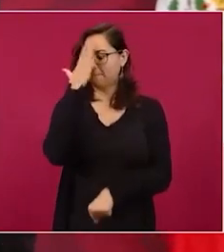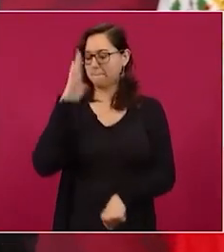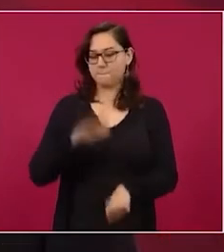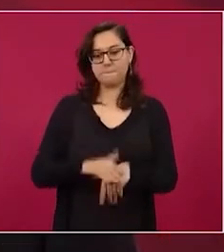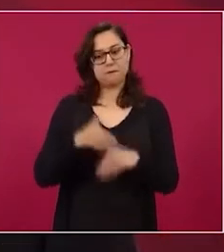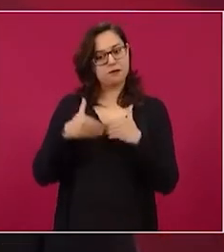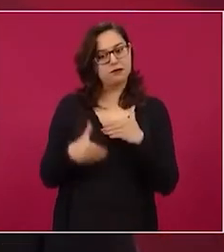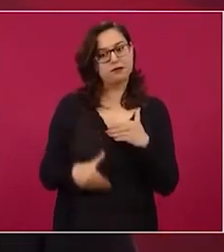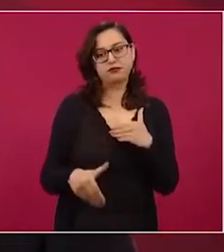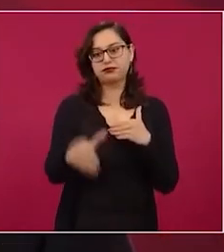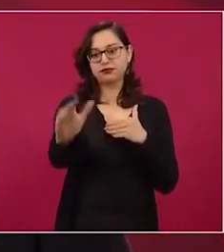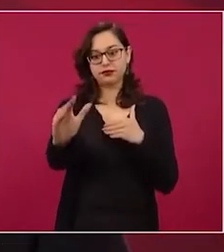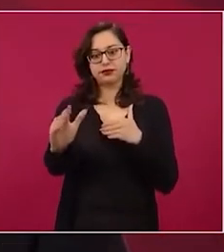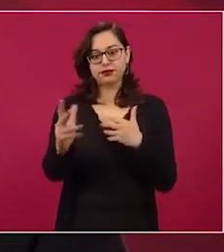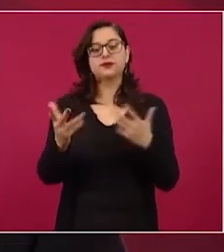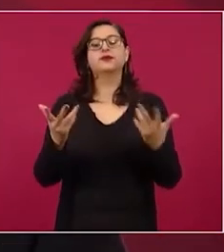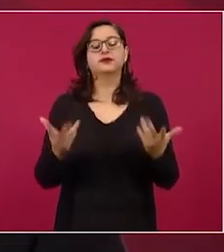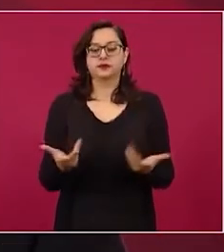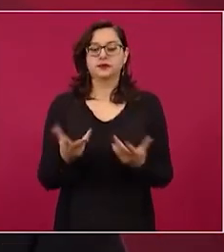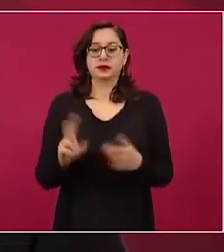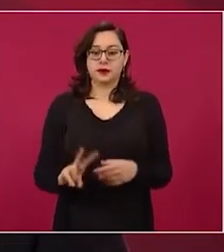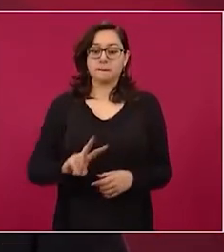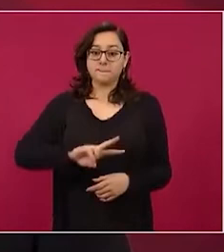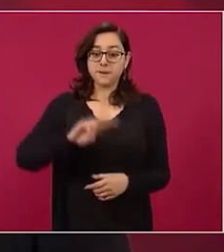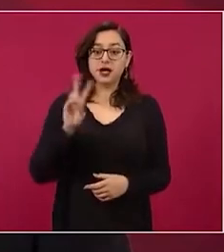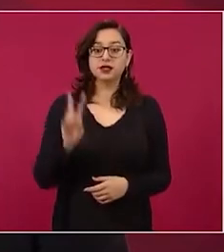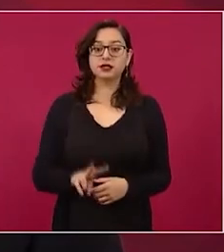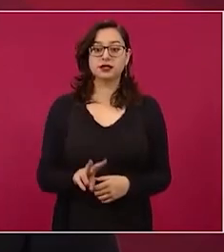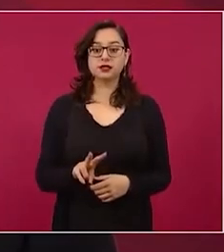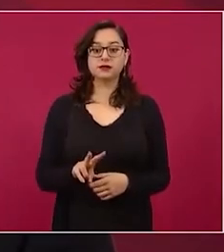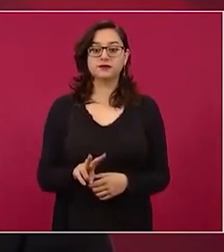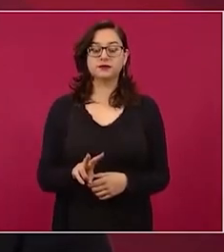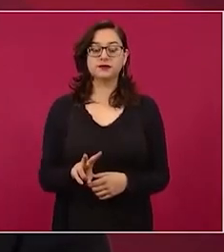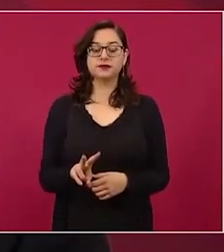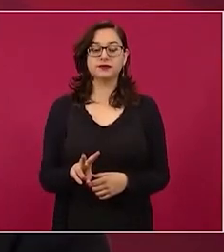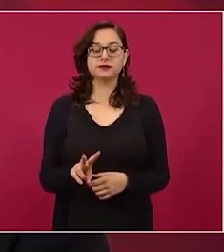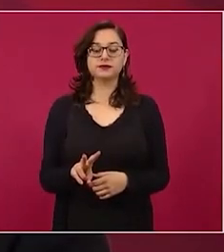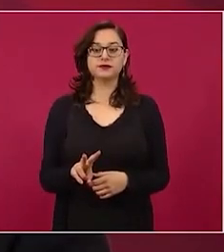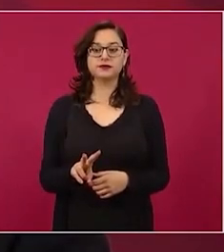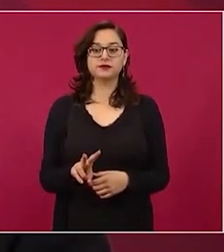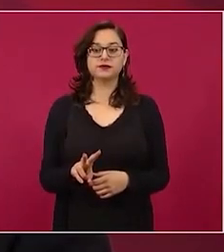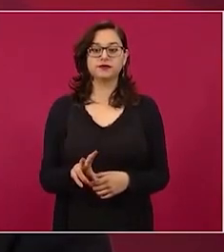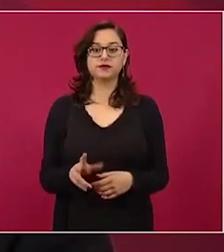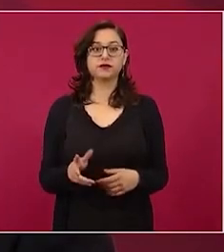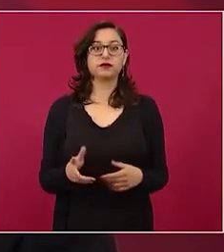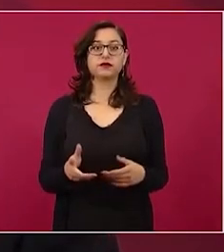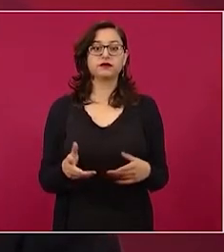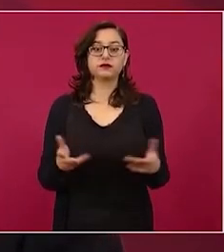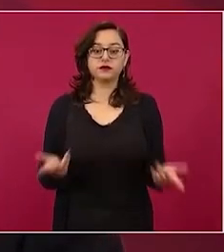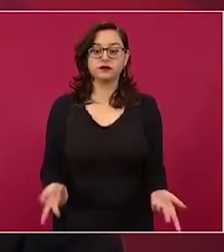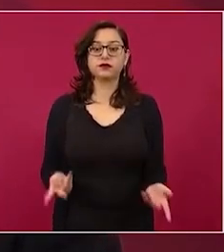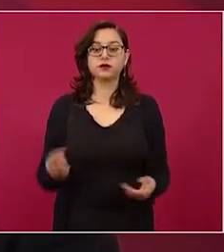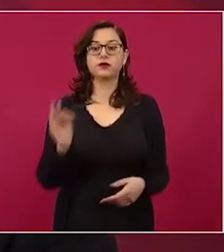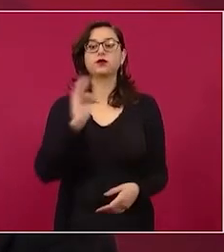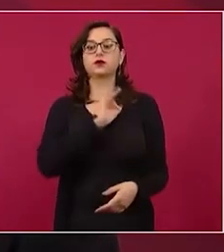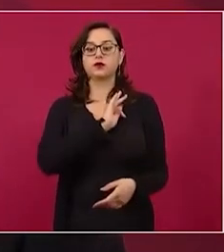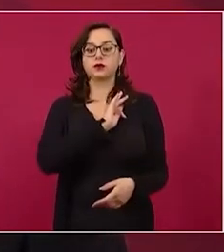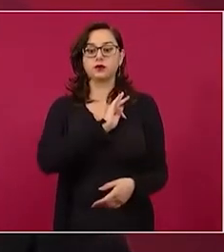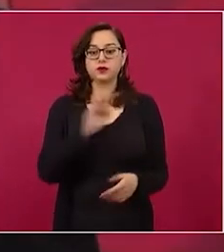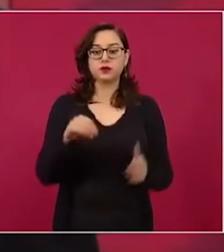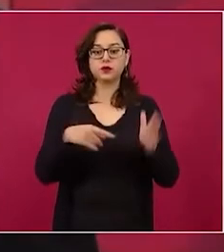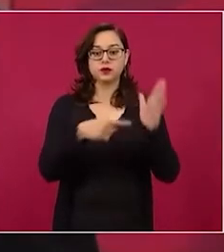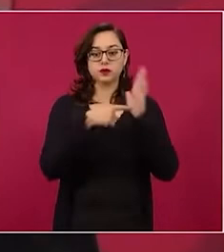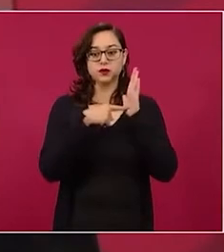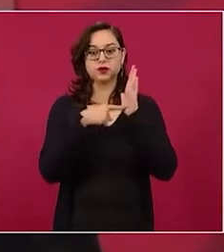a llevar a cabo o va a quedar muy consolidada